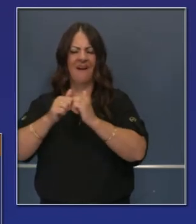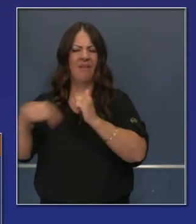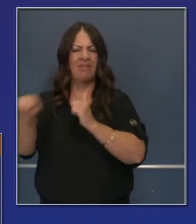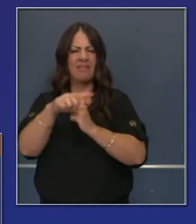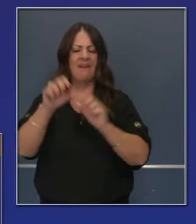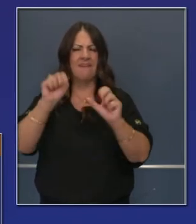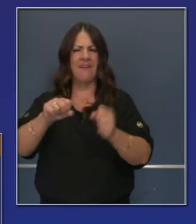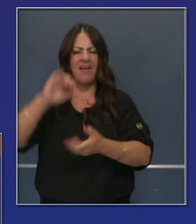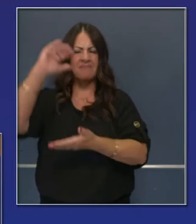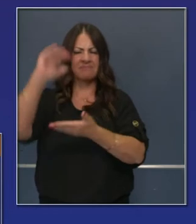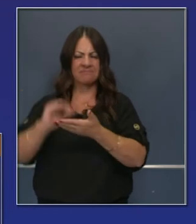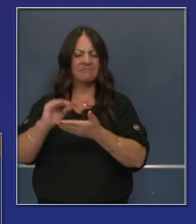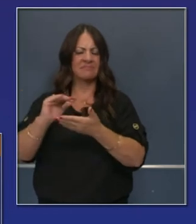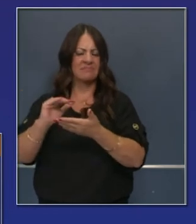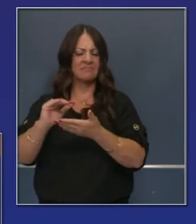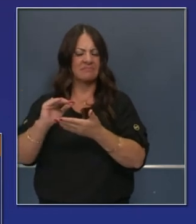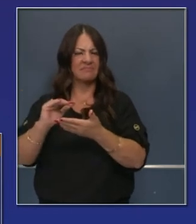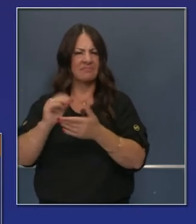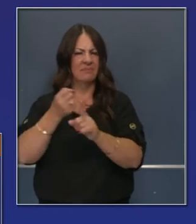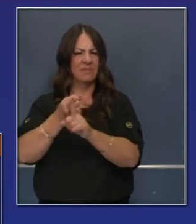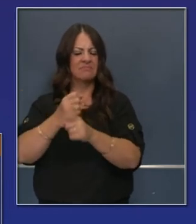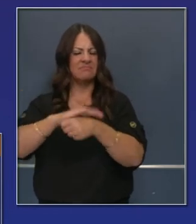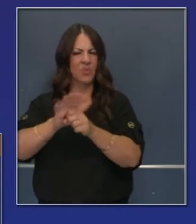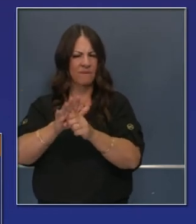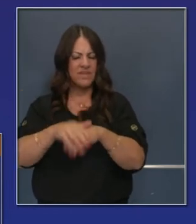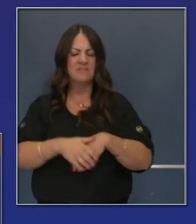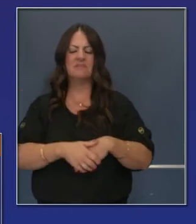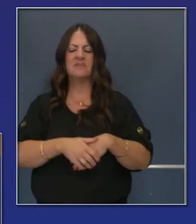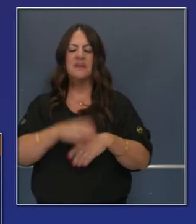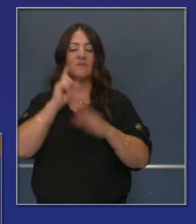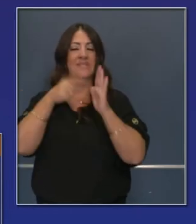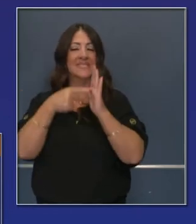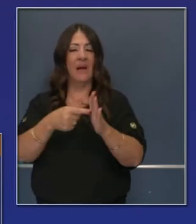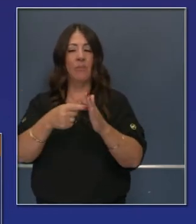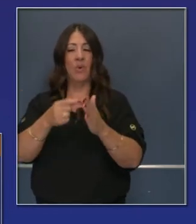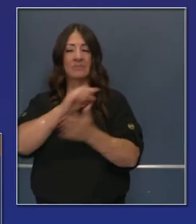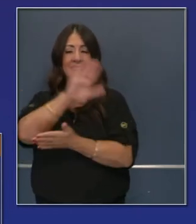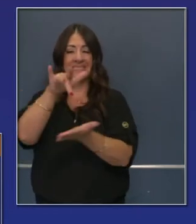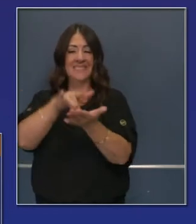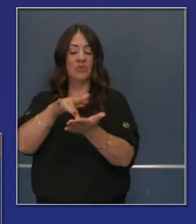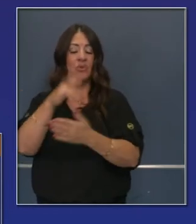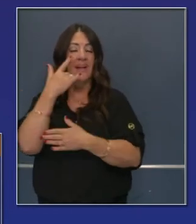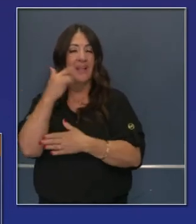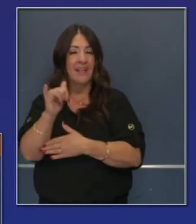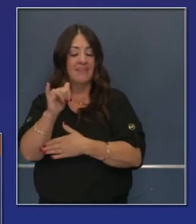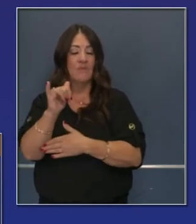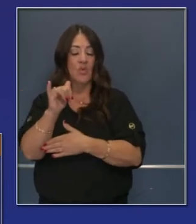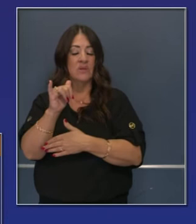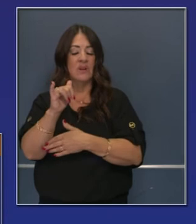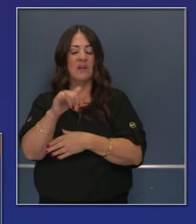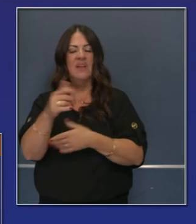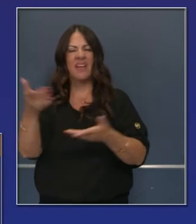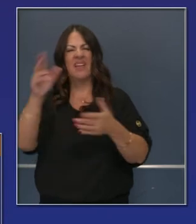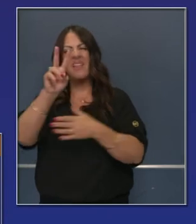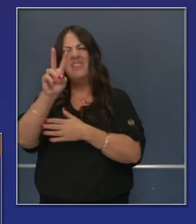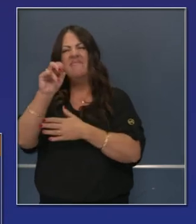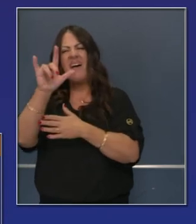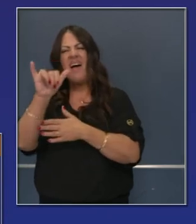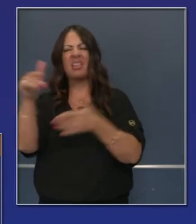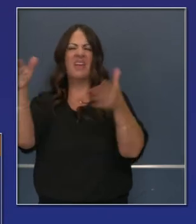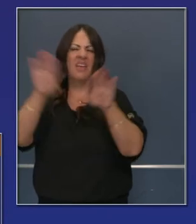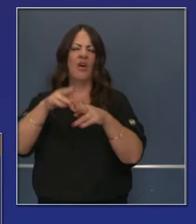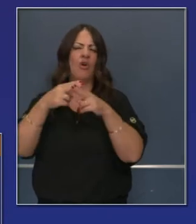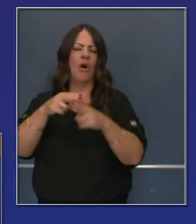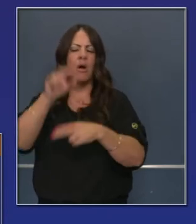intervención que tuvimos en el Valle Central hace unos cuantos meses. En cuanto a tasas de aumento en